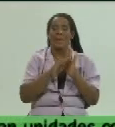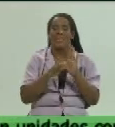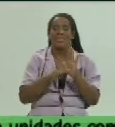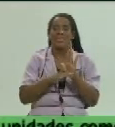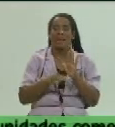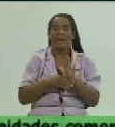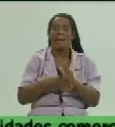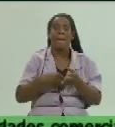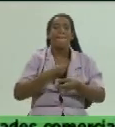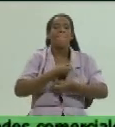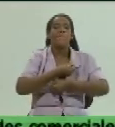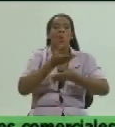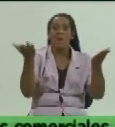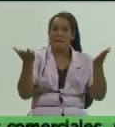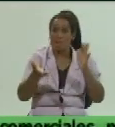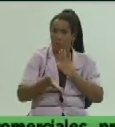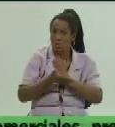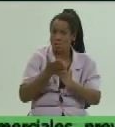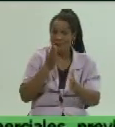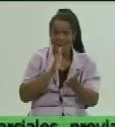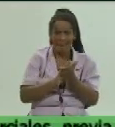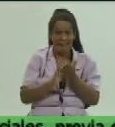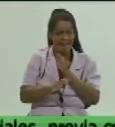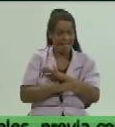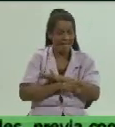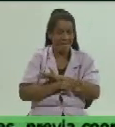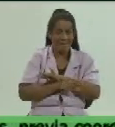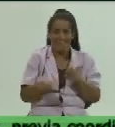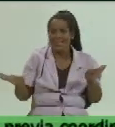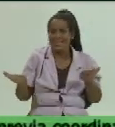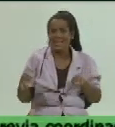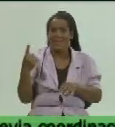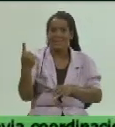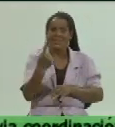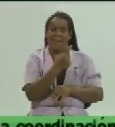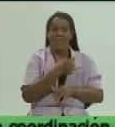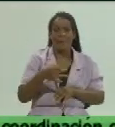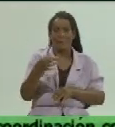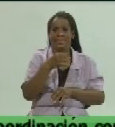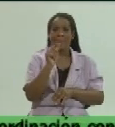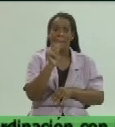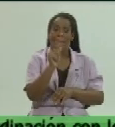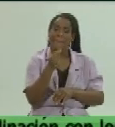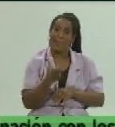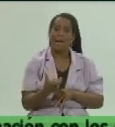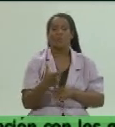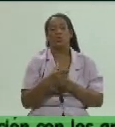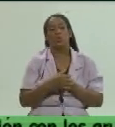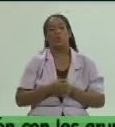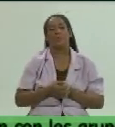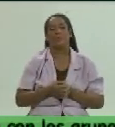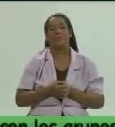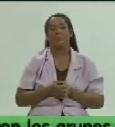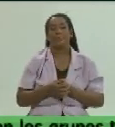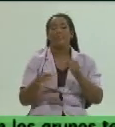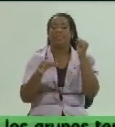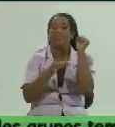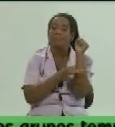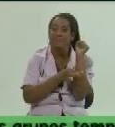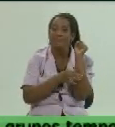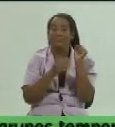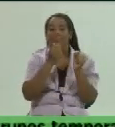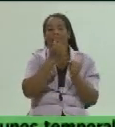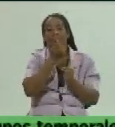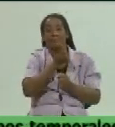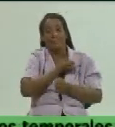publicación ya en cada uno de los territorios del precio este precio de la carne de cerdo y de